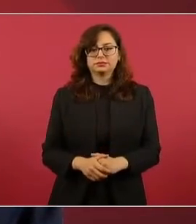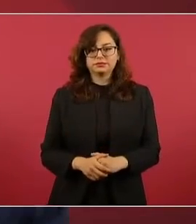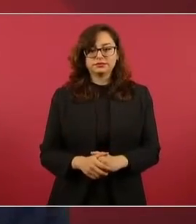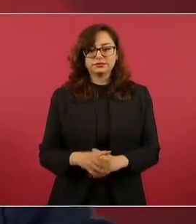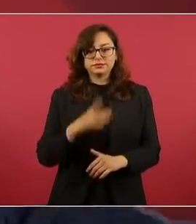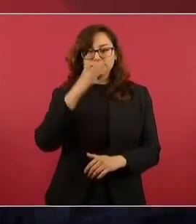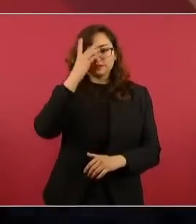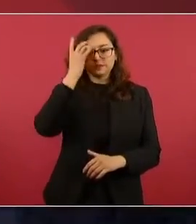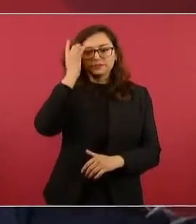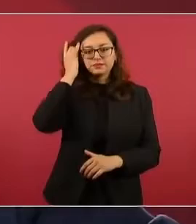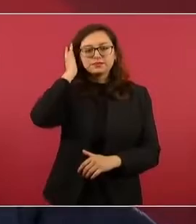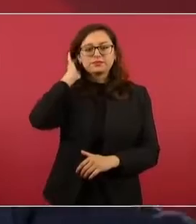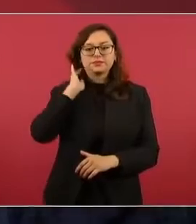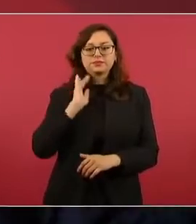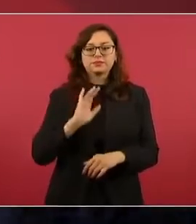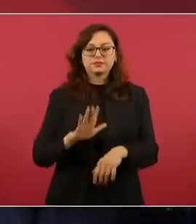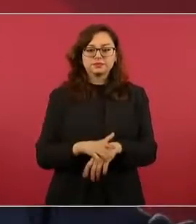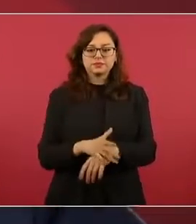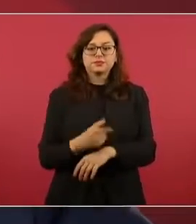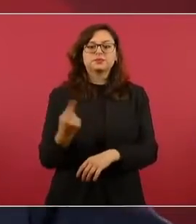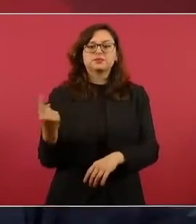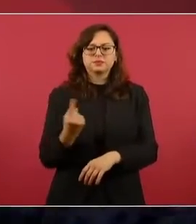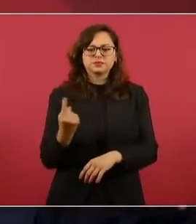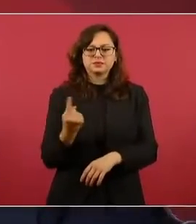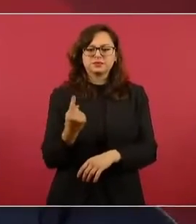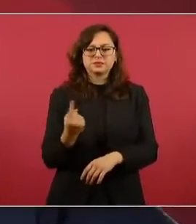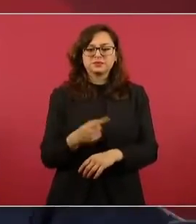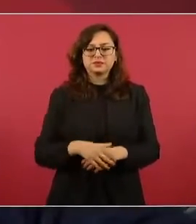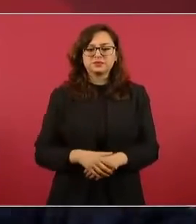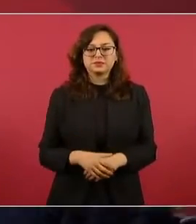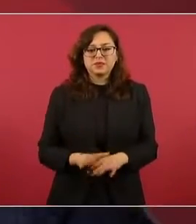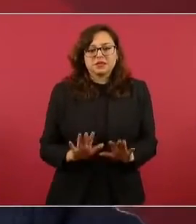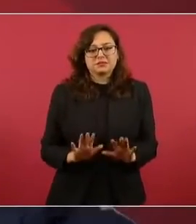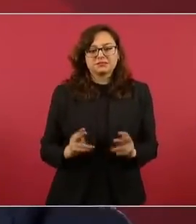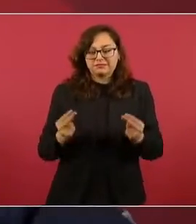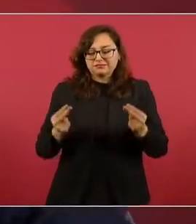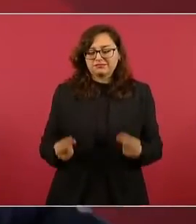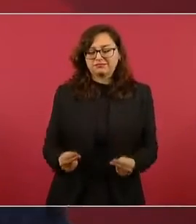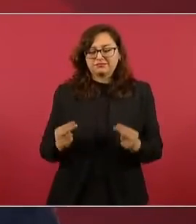¿Por qué? No, lo que interesa es hacer dinero.